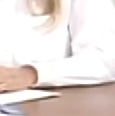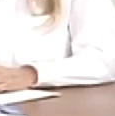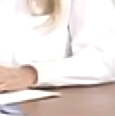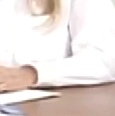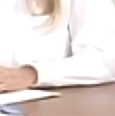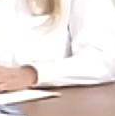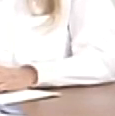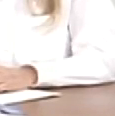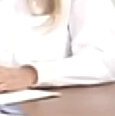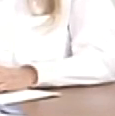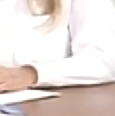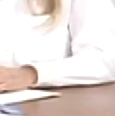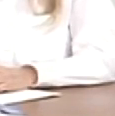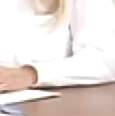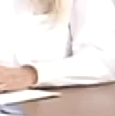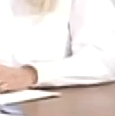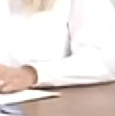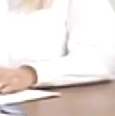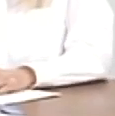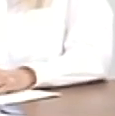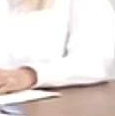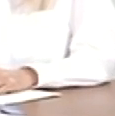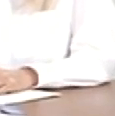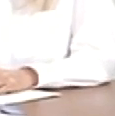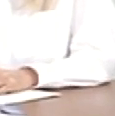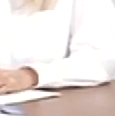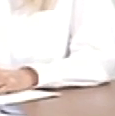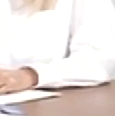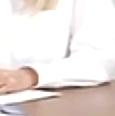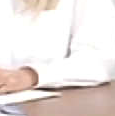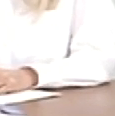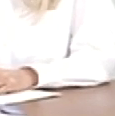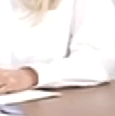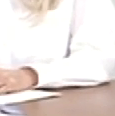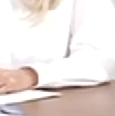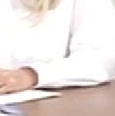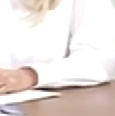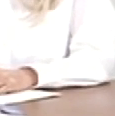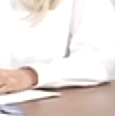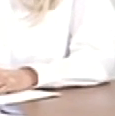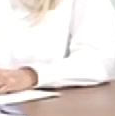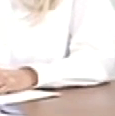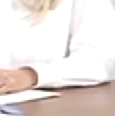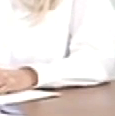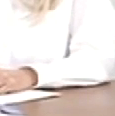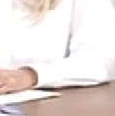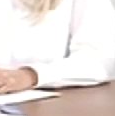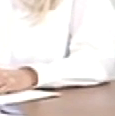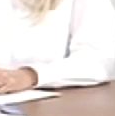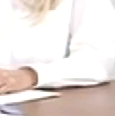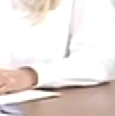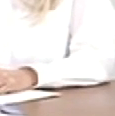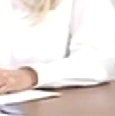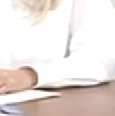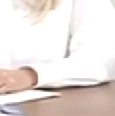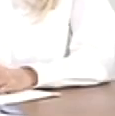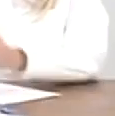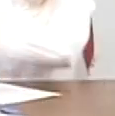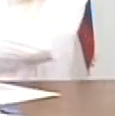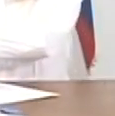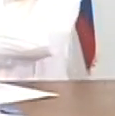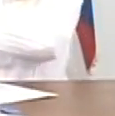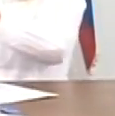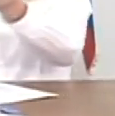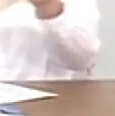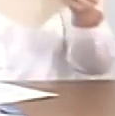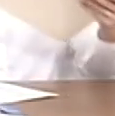acuerdos. Y apruebo los bonos del mes de abril para el pueblo de Venezuela. A la mañana empieza entonces el bono Semana Santa.